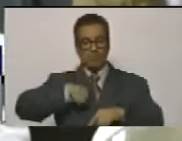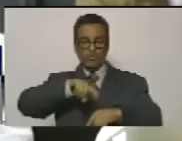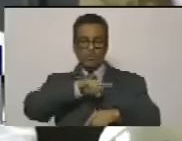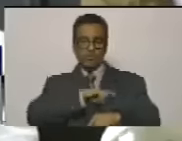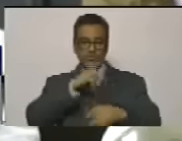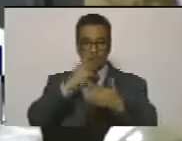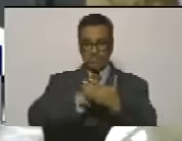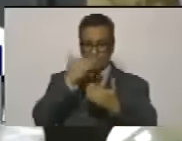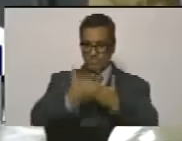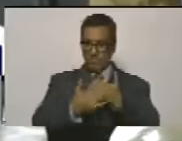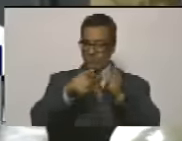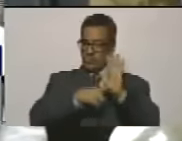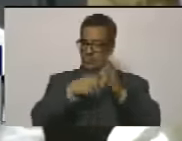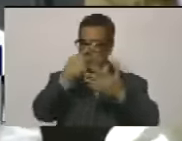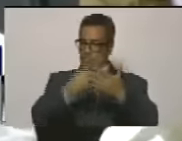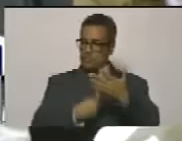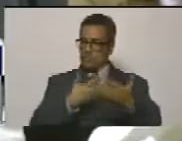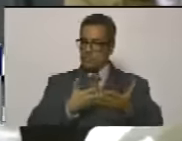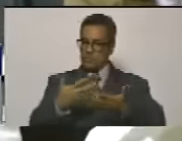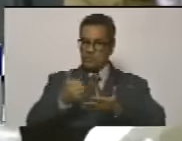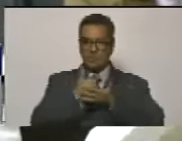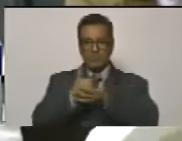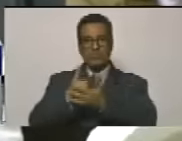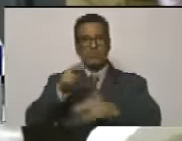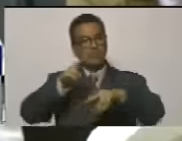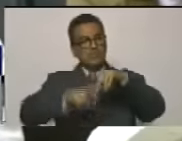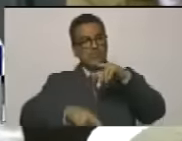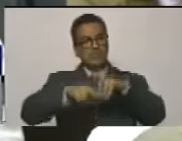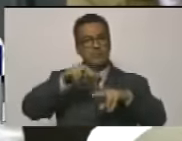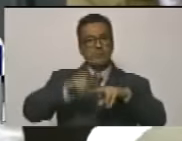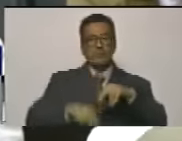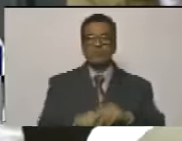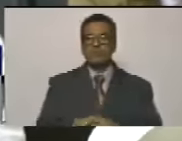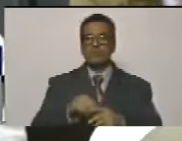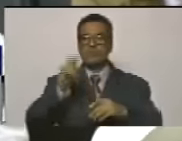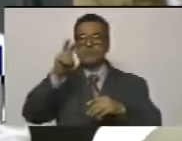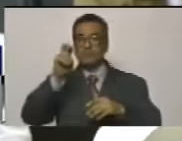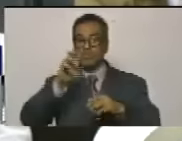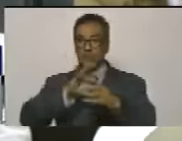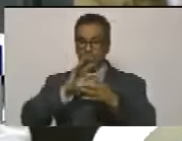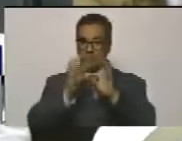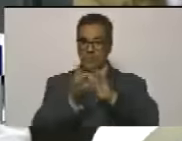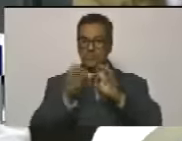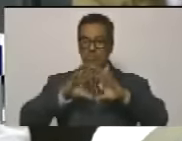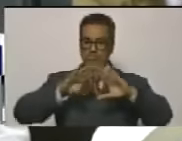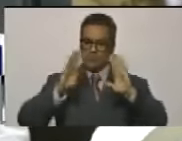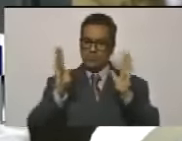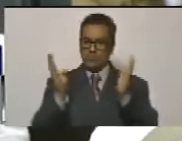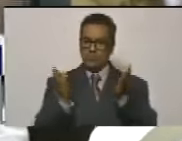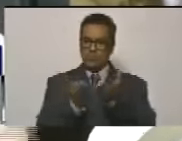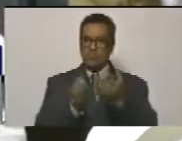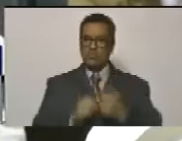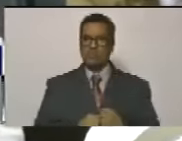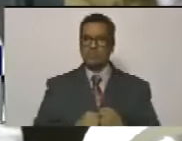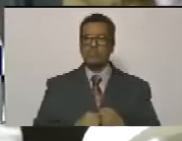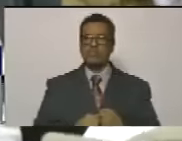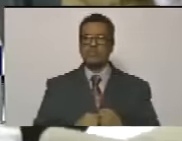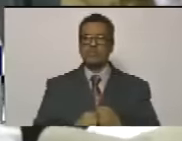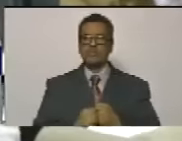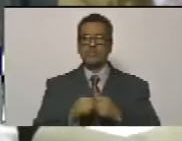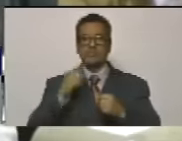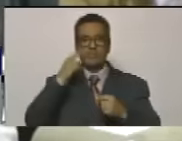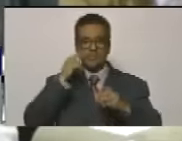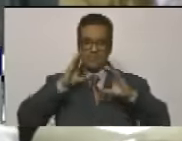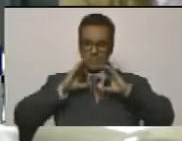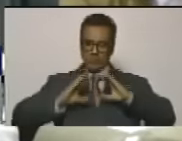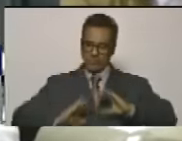nos hemos planteado contribuir con la creación de una nueva geopolítica mundial, en la cual tome